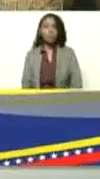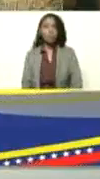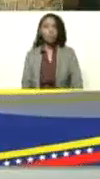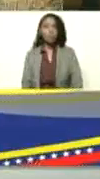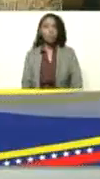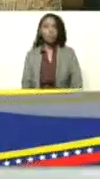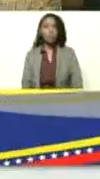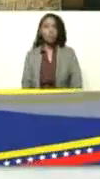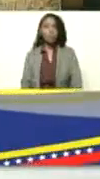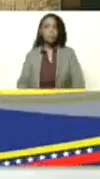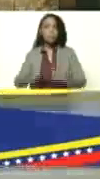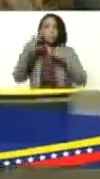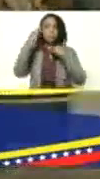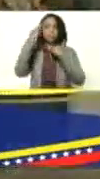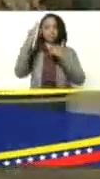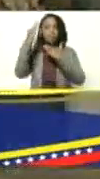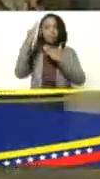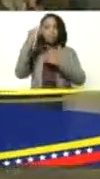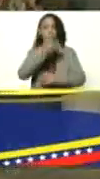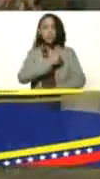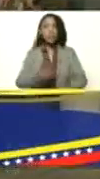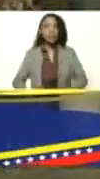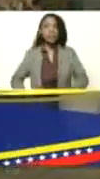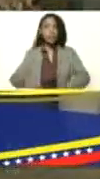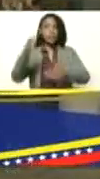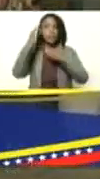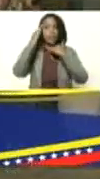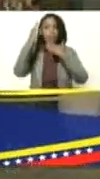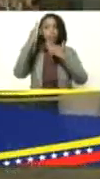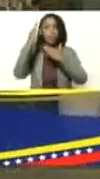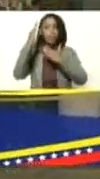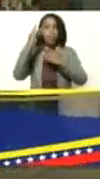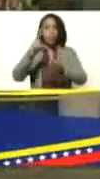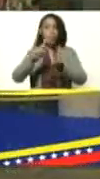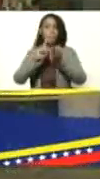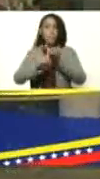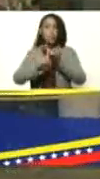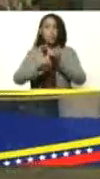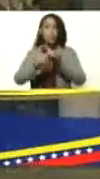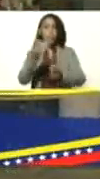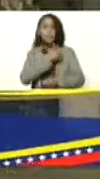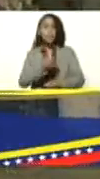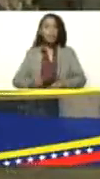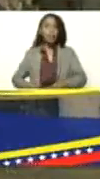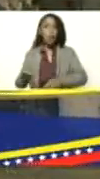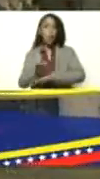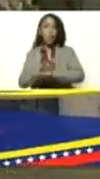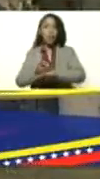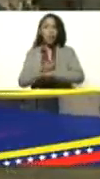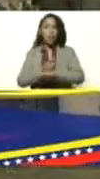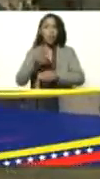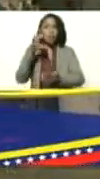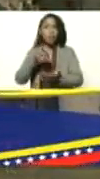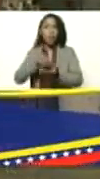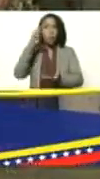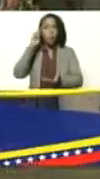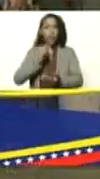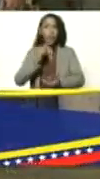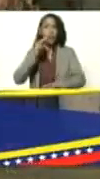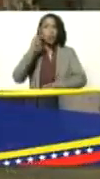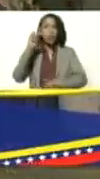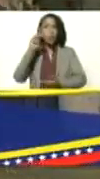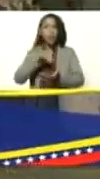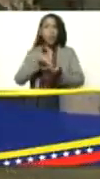Saludos, presidente. Saludos, primera combatiente. Gobernador del estado bolivariano de Miranda.